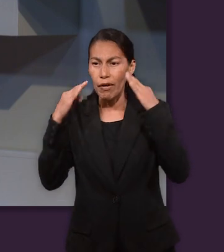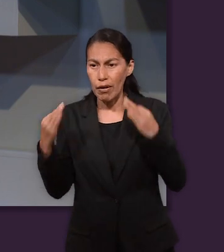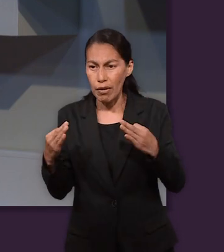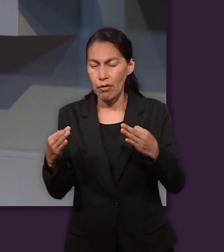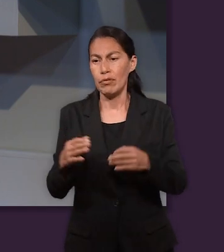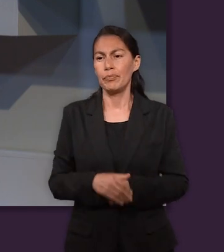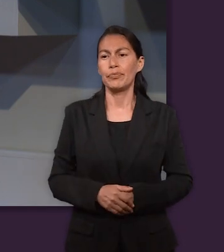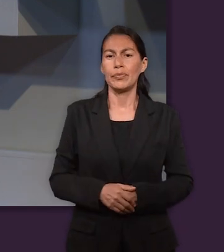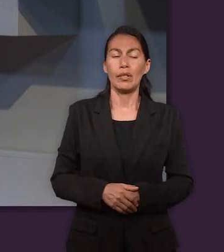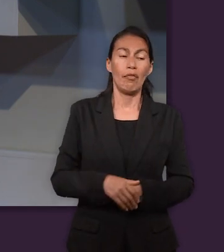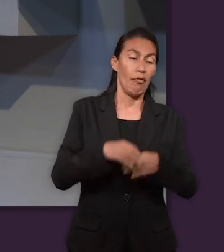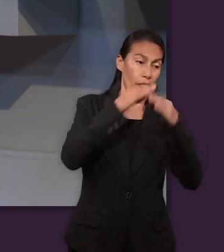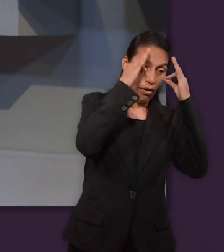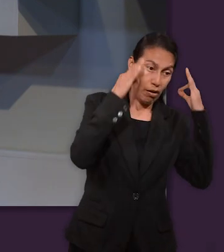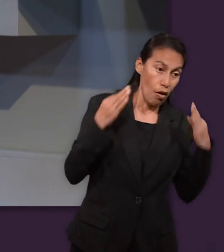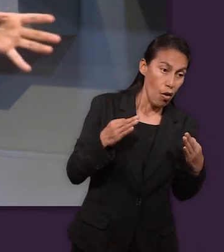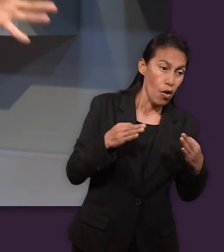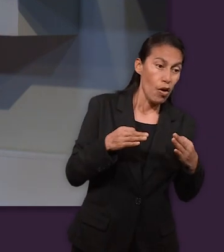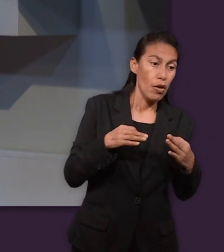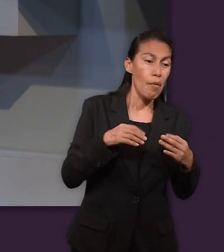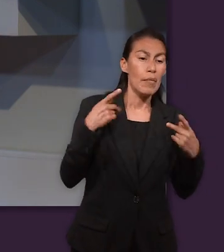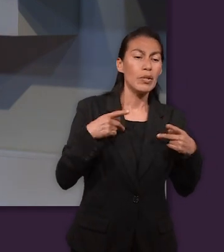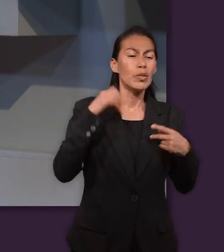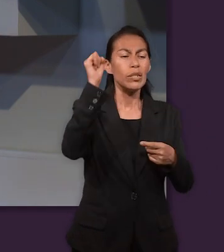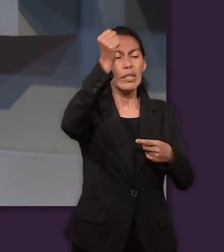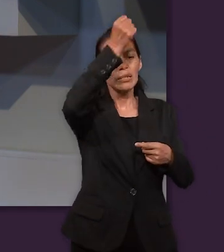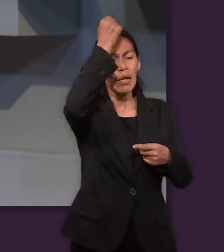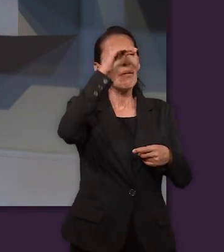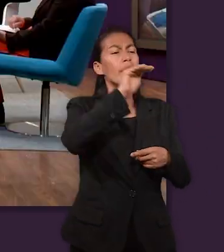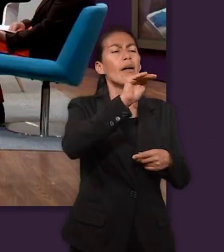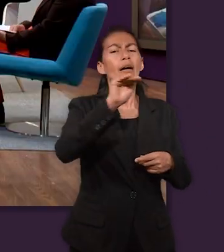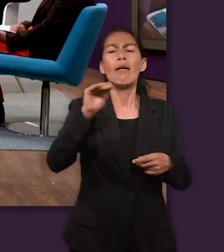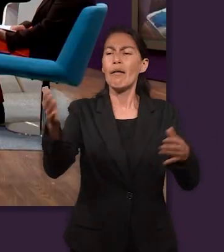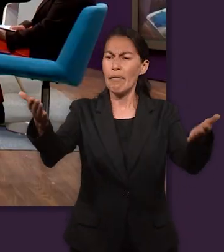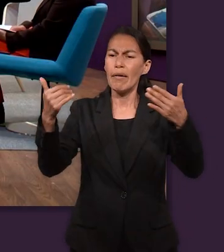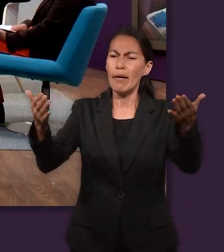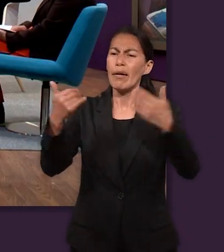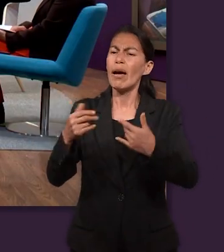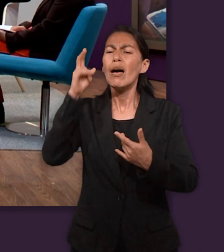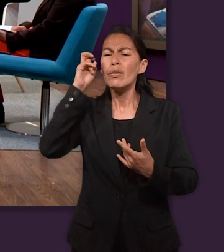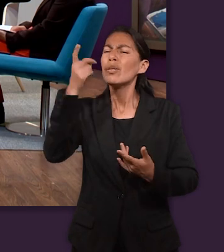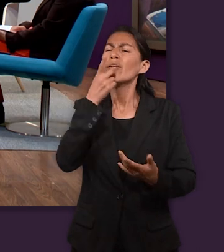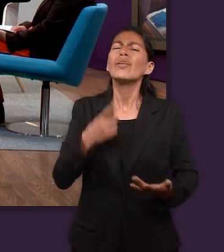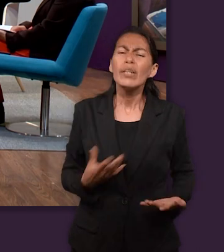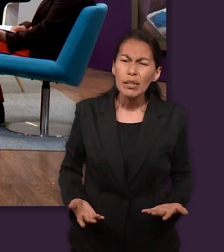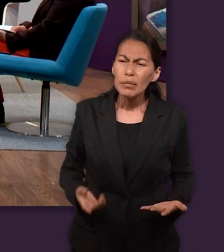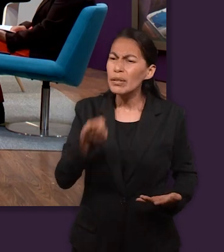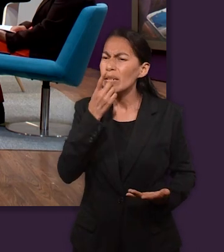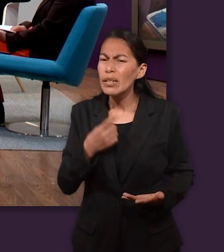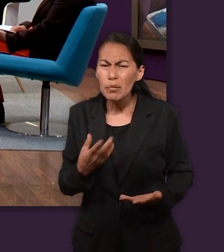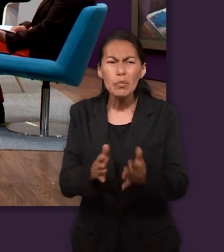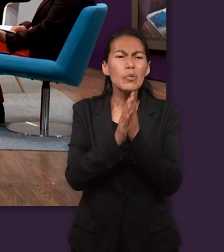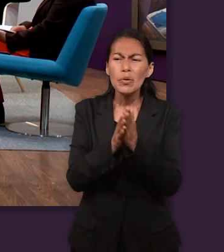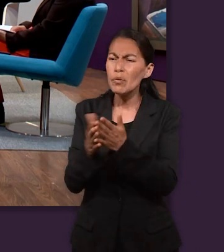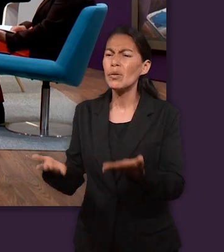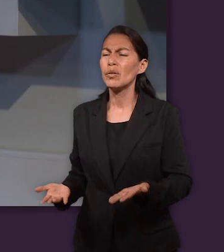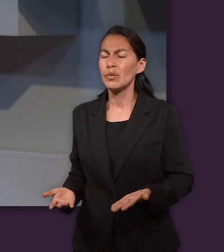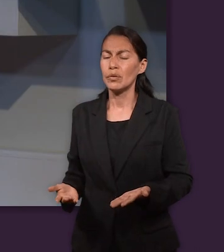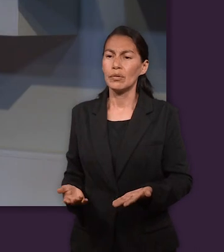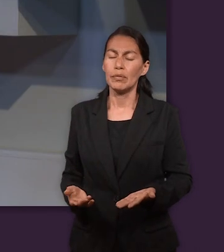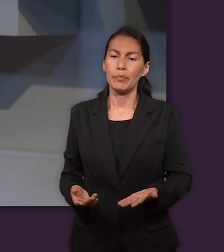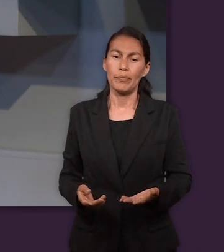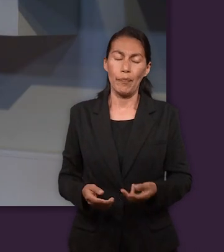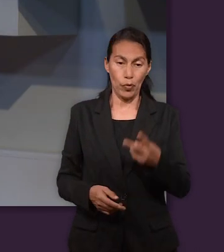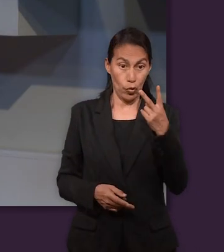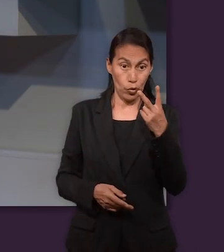manda al llamar, cuando él manda a llamar a todos sus sabios y le ayudan, nadie le puede decir qué significa. Cómo le manda?